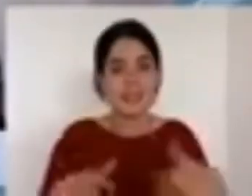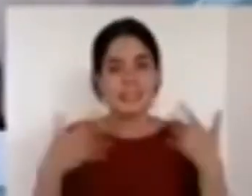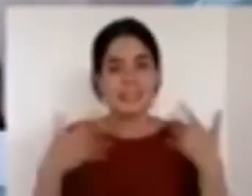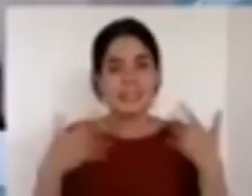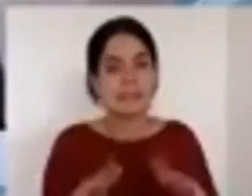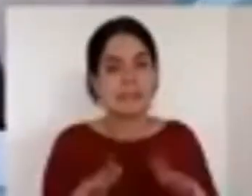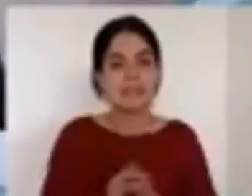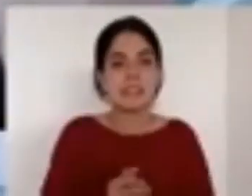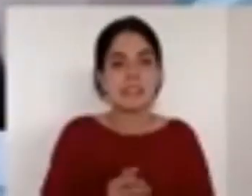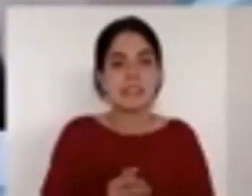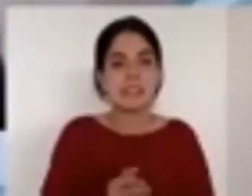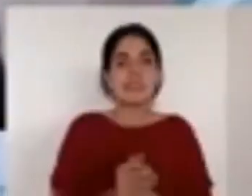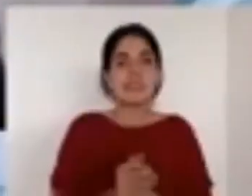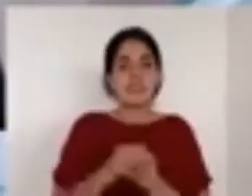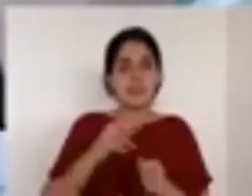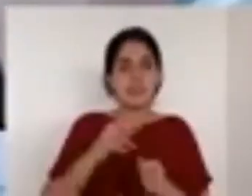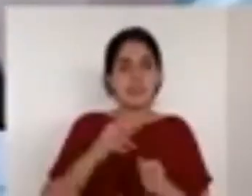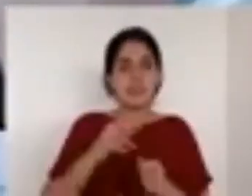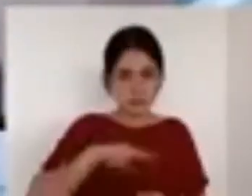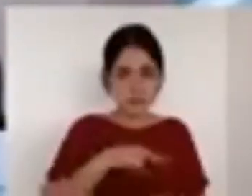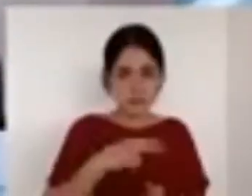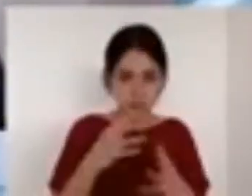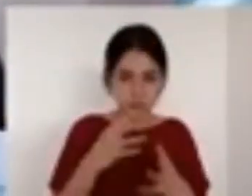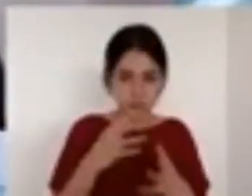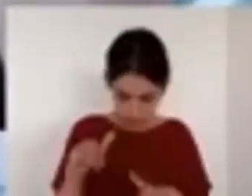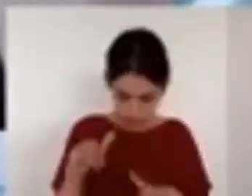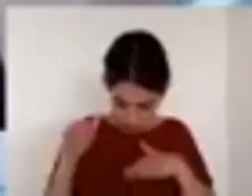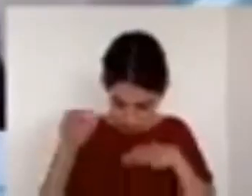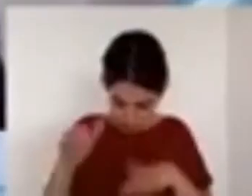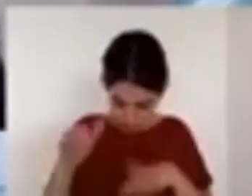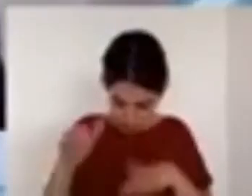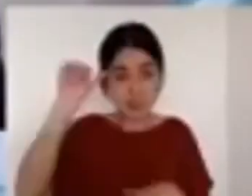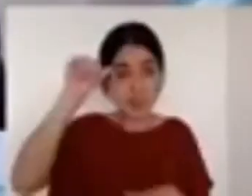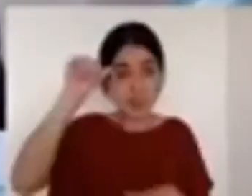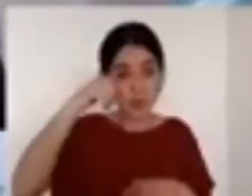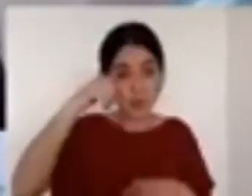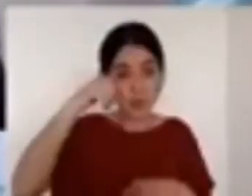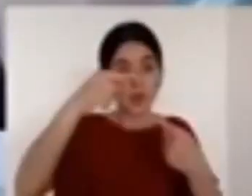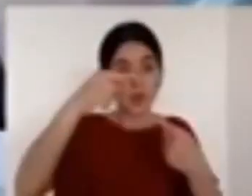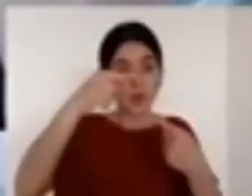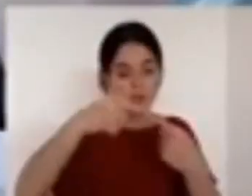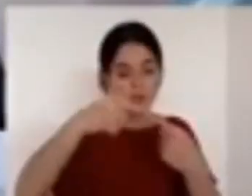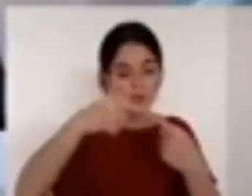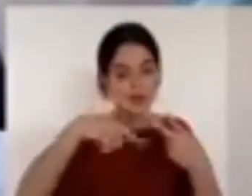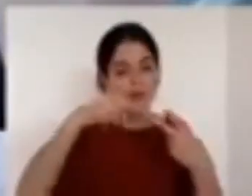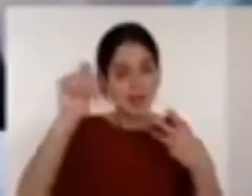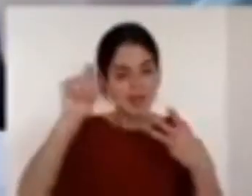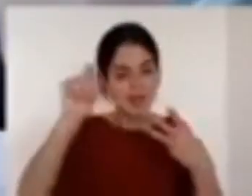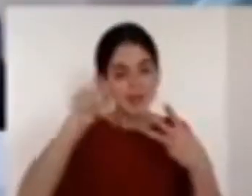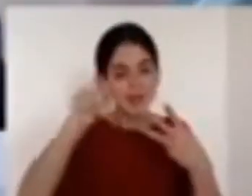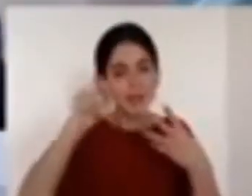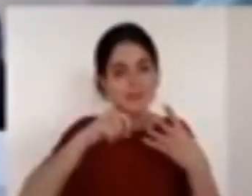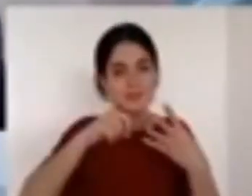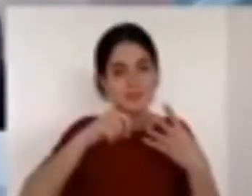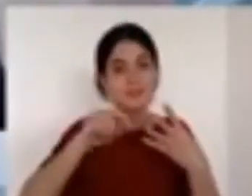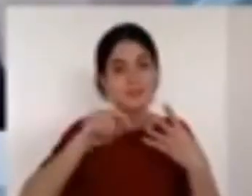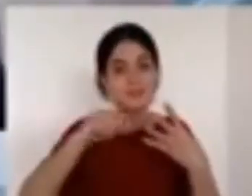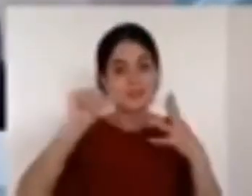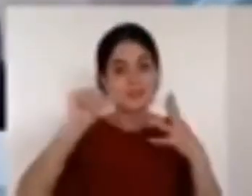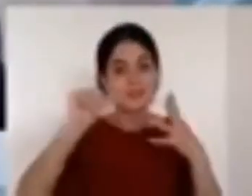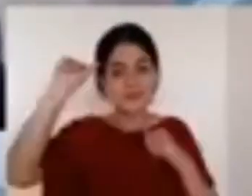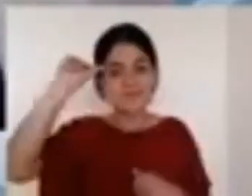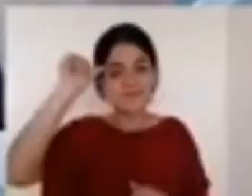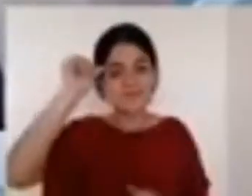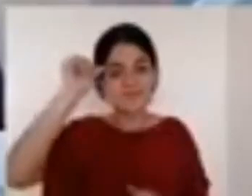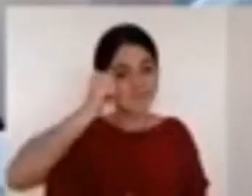que pasa cuando el pueblo se humilla que pasa cuando el pueblo ora que pasa cuando el pueblo